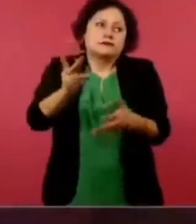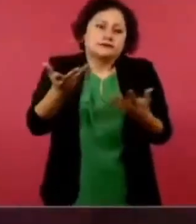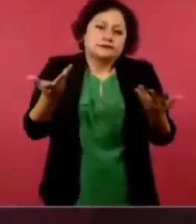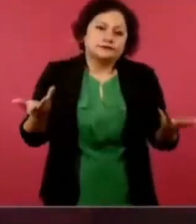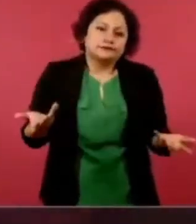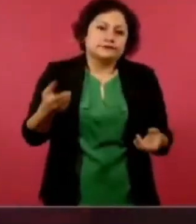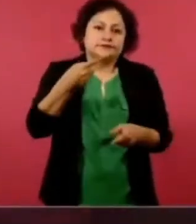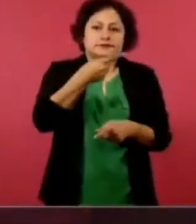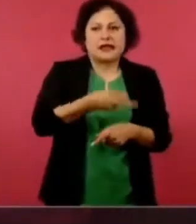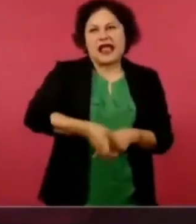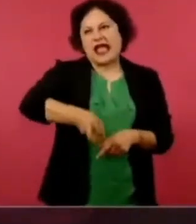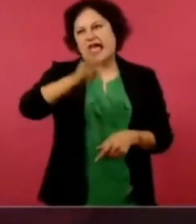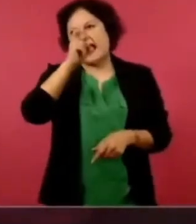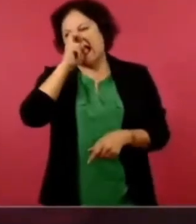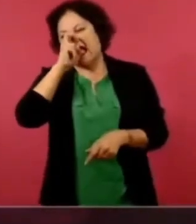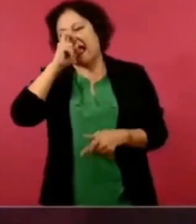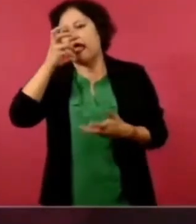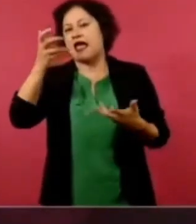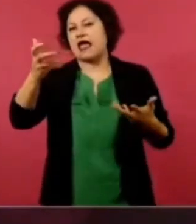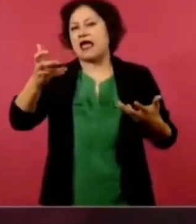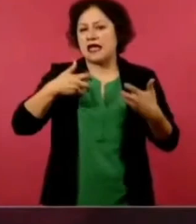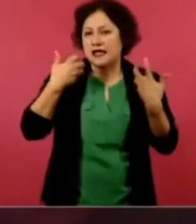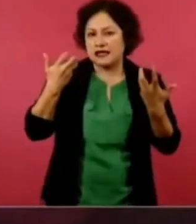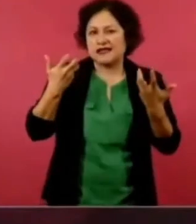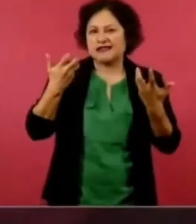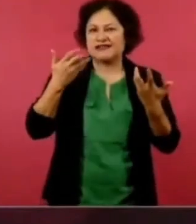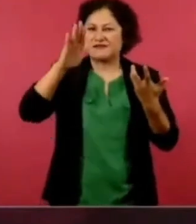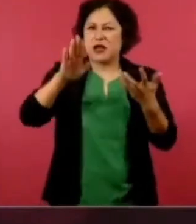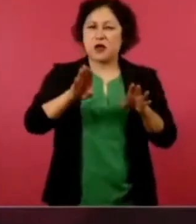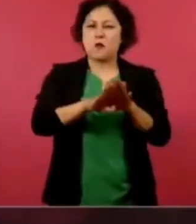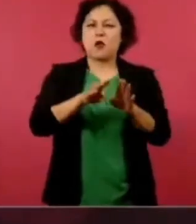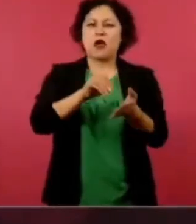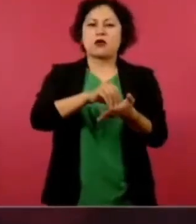un mal precedente.